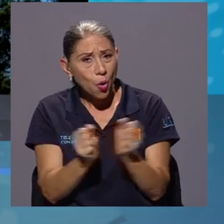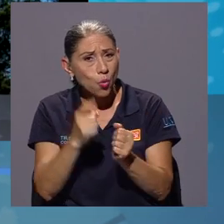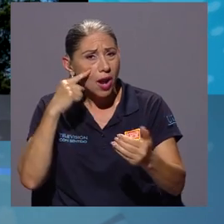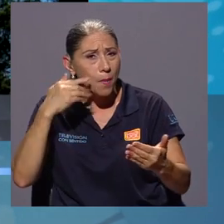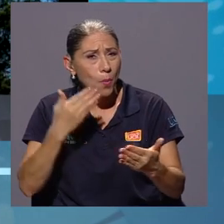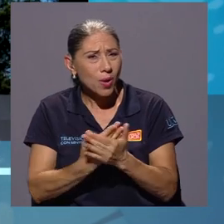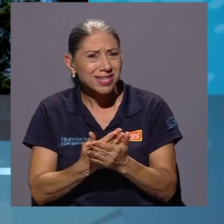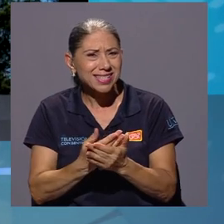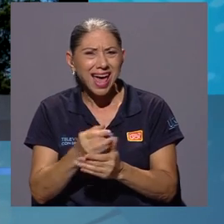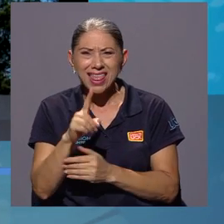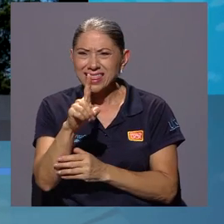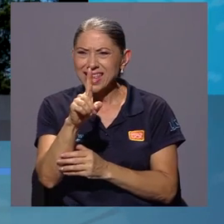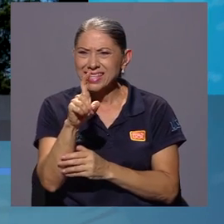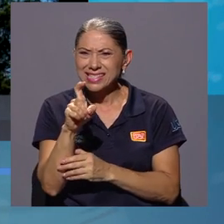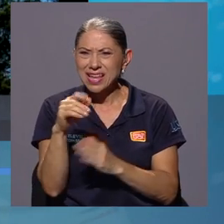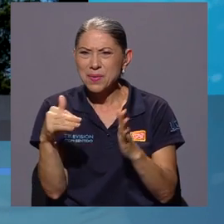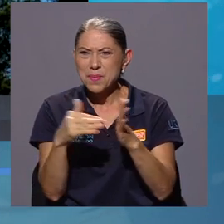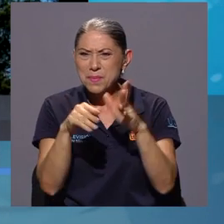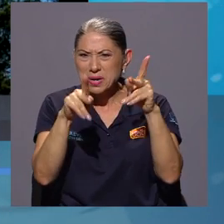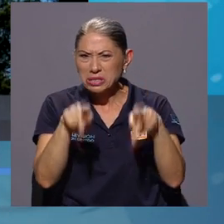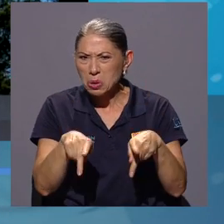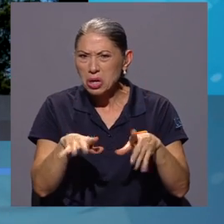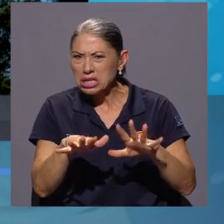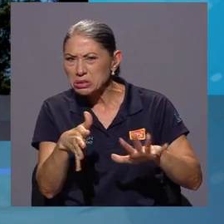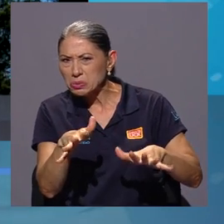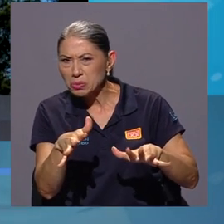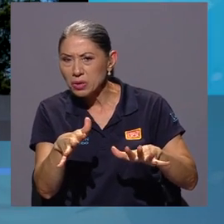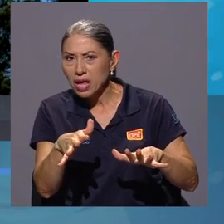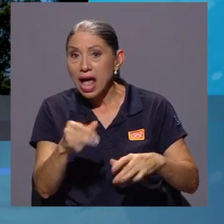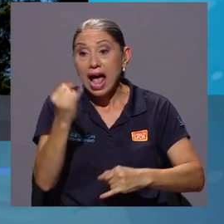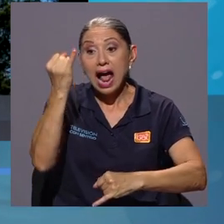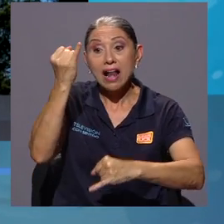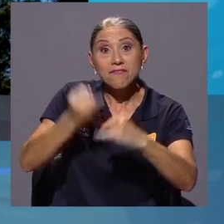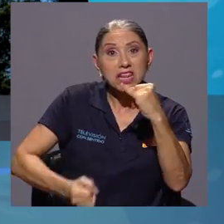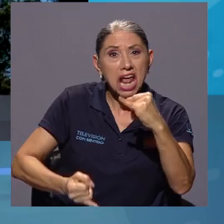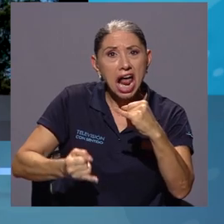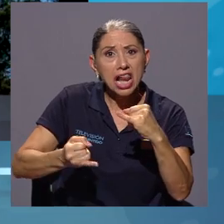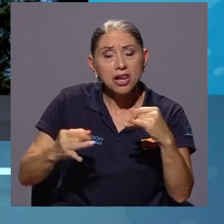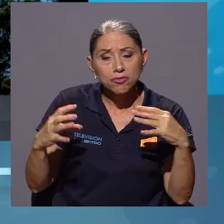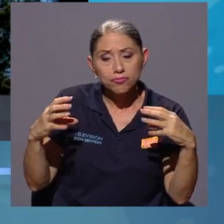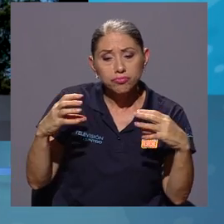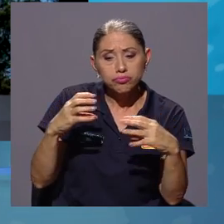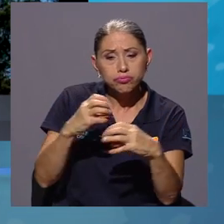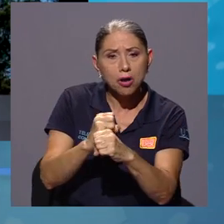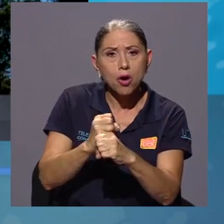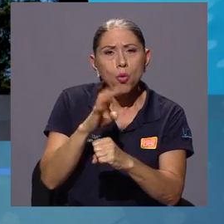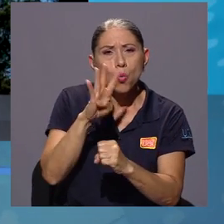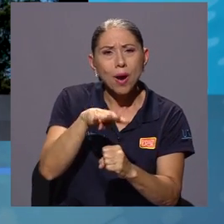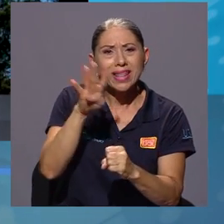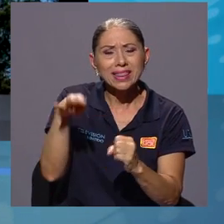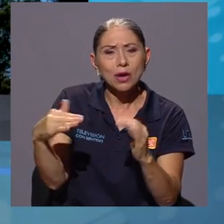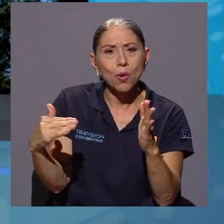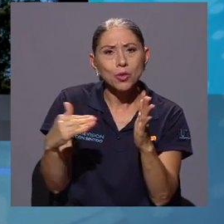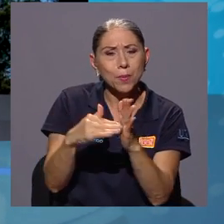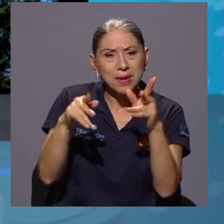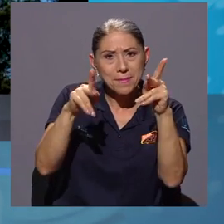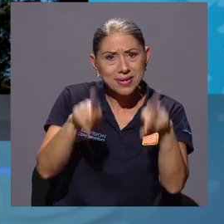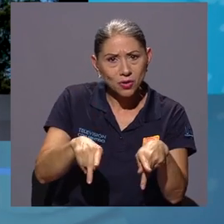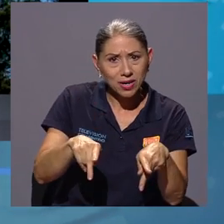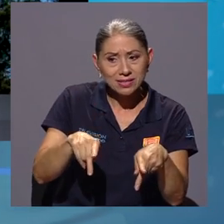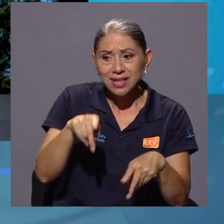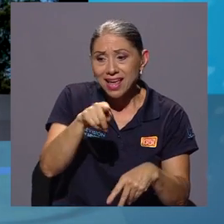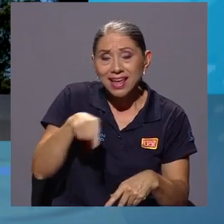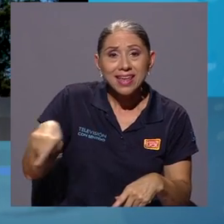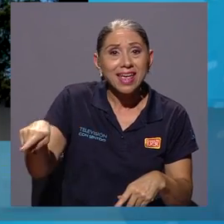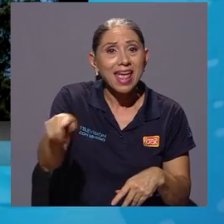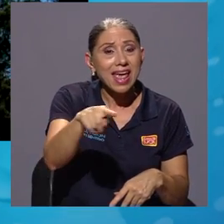de ciento y resto de mil de personas y al final quedó una muestra, si no me equivoco, de 44 mil y algo, que fue con la que ya se trabajó, que